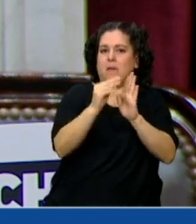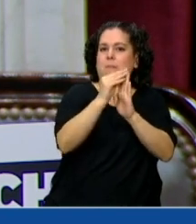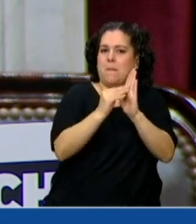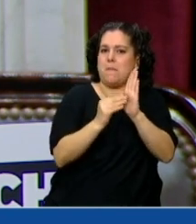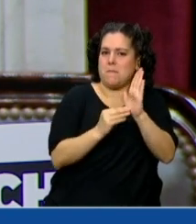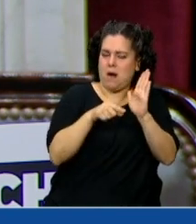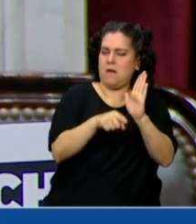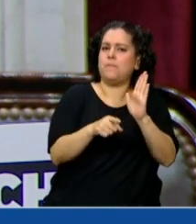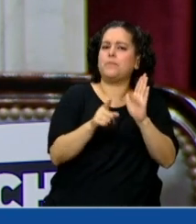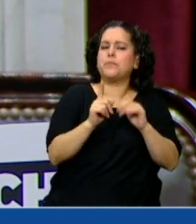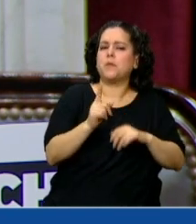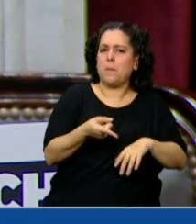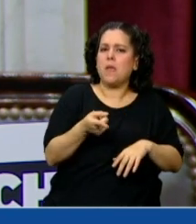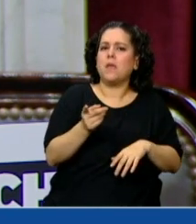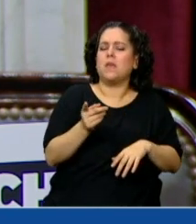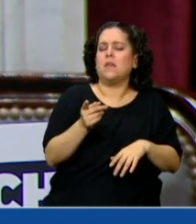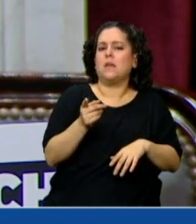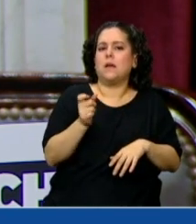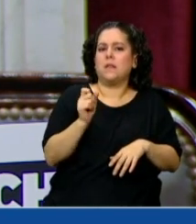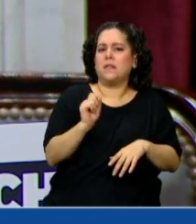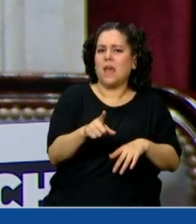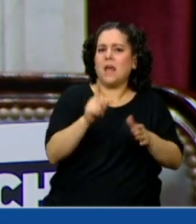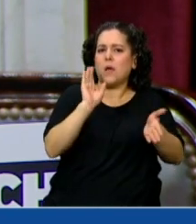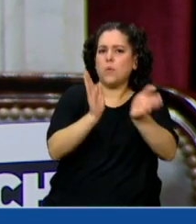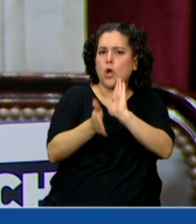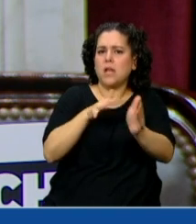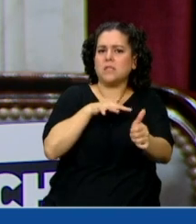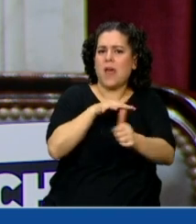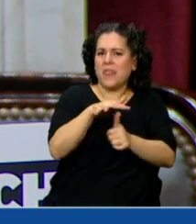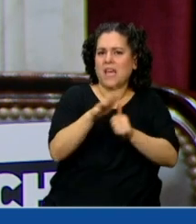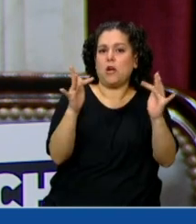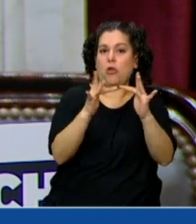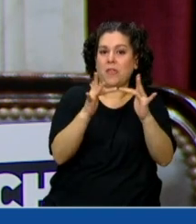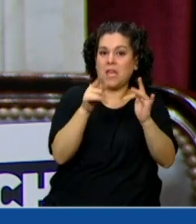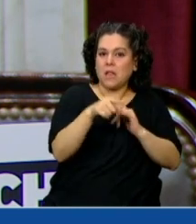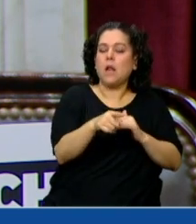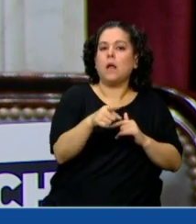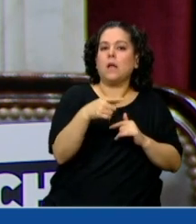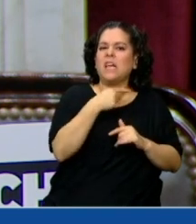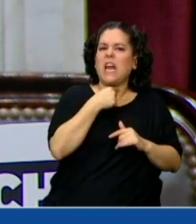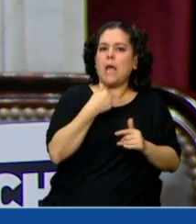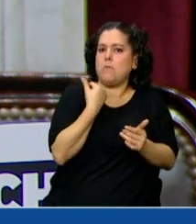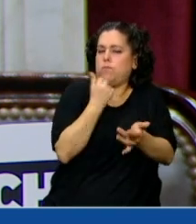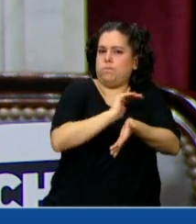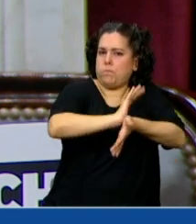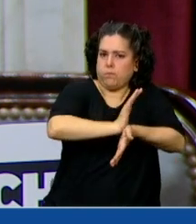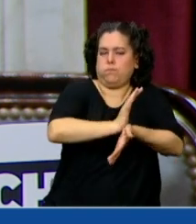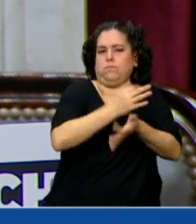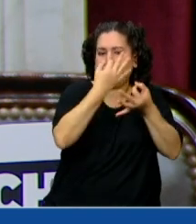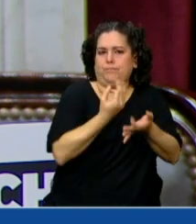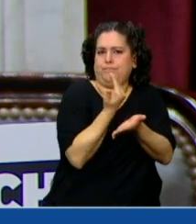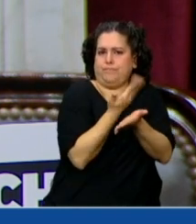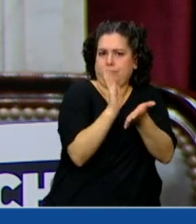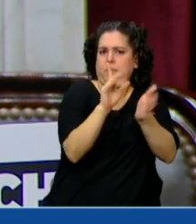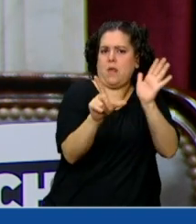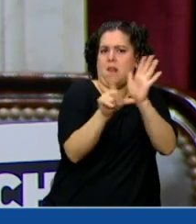incluyendo la violencia de género digital, se había propuesto erradicar la violencia de género, bueno, vemos que